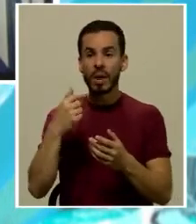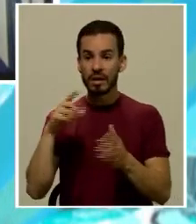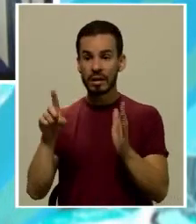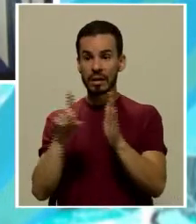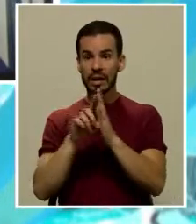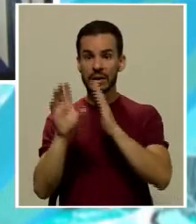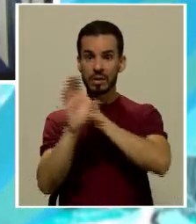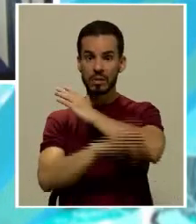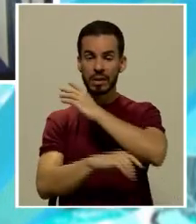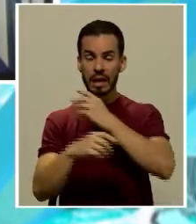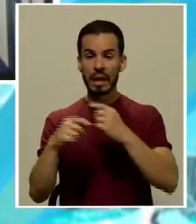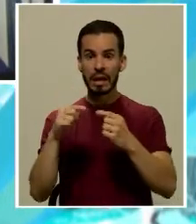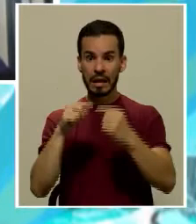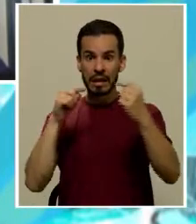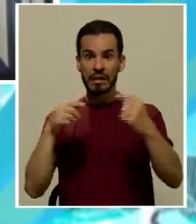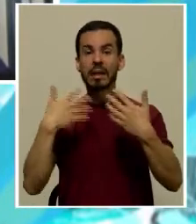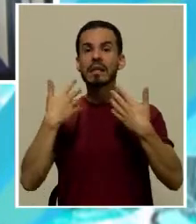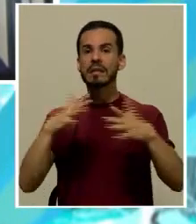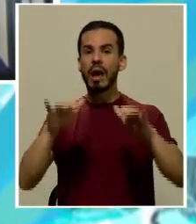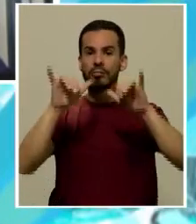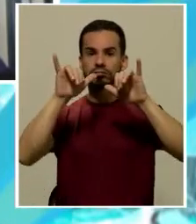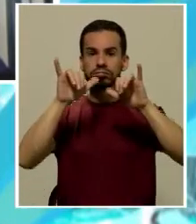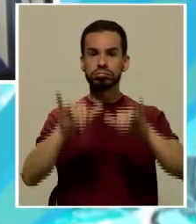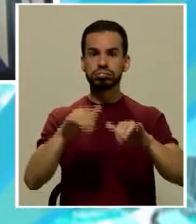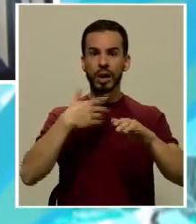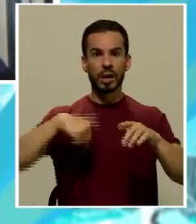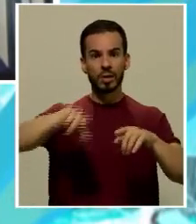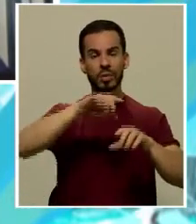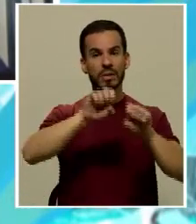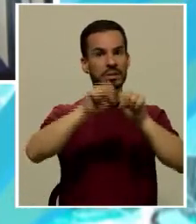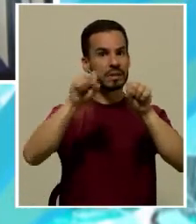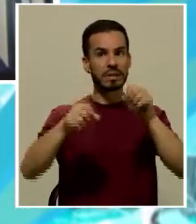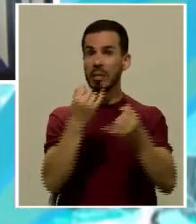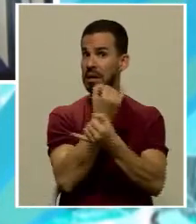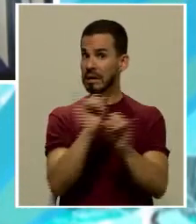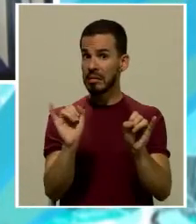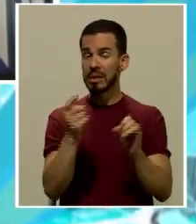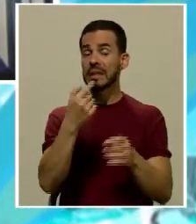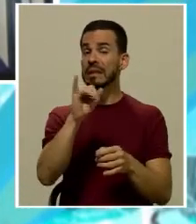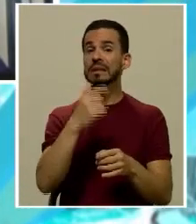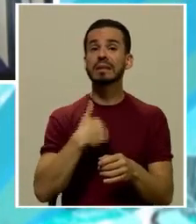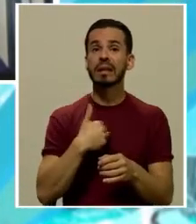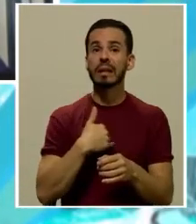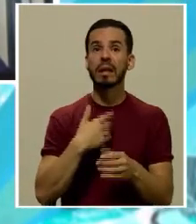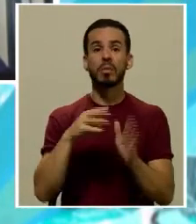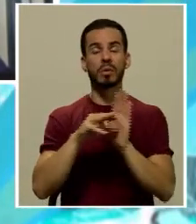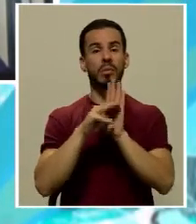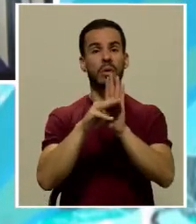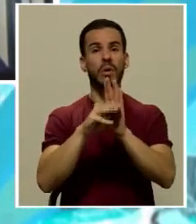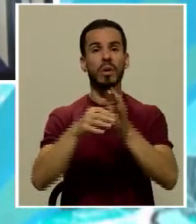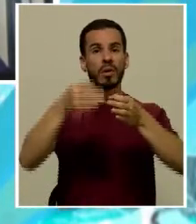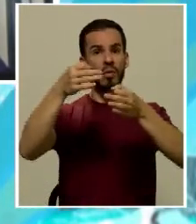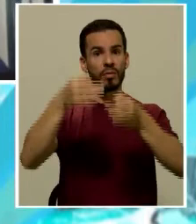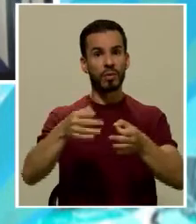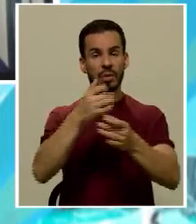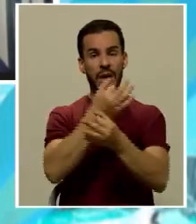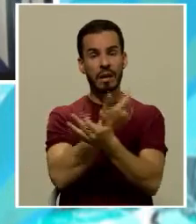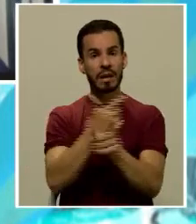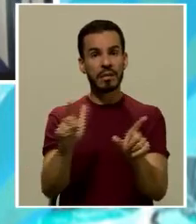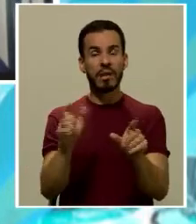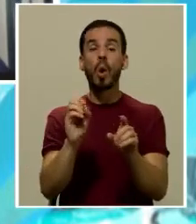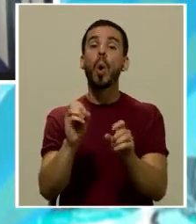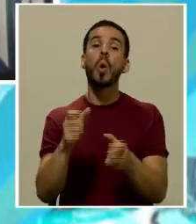penal del enemigo está ya viviendo en nuestros sistemas independientemente de que tengamos un modelo formal liberal